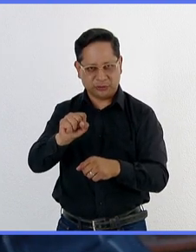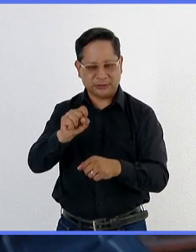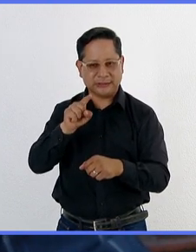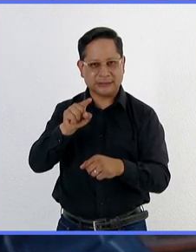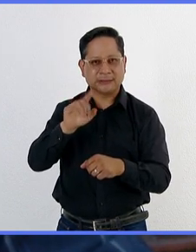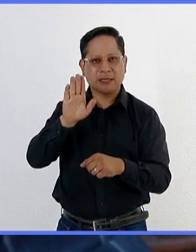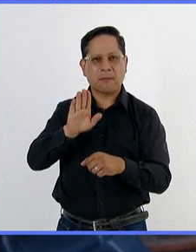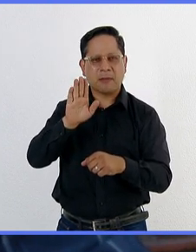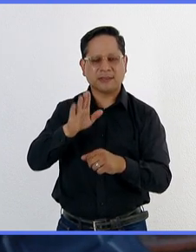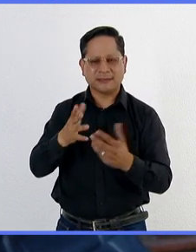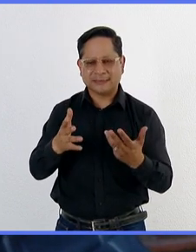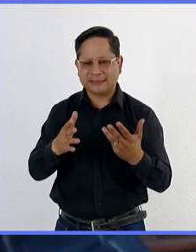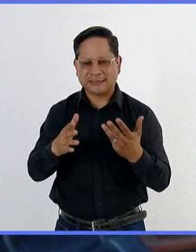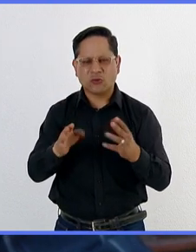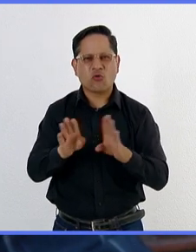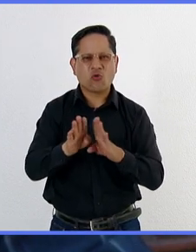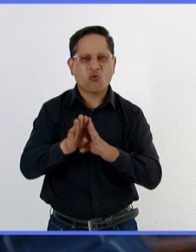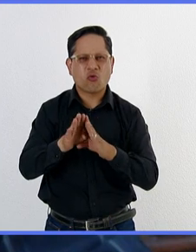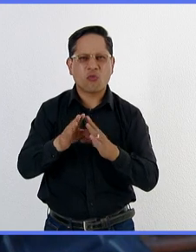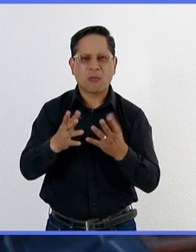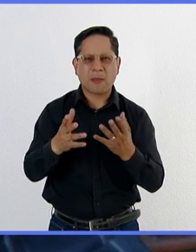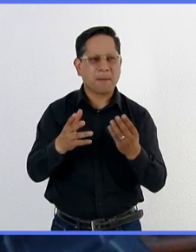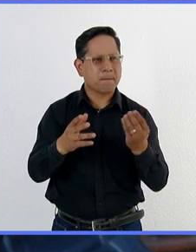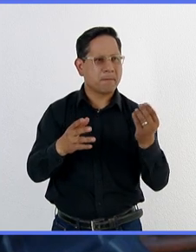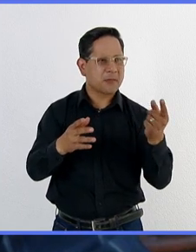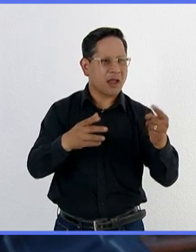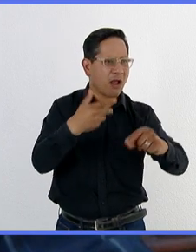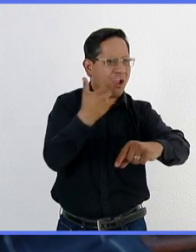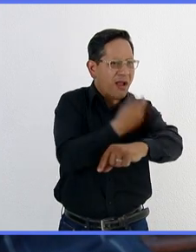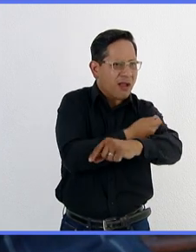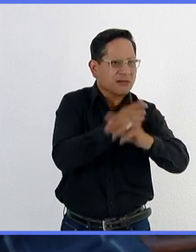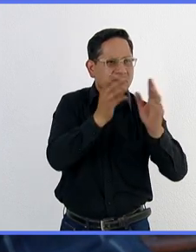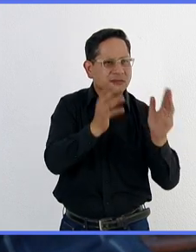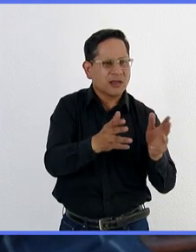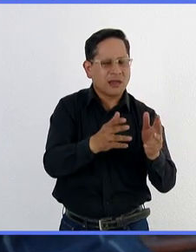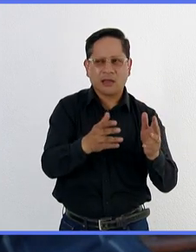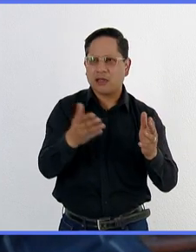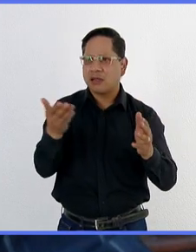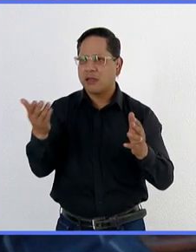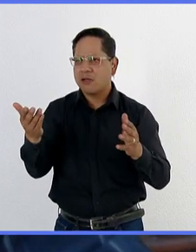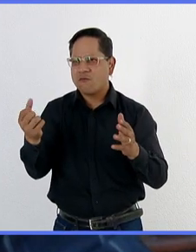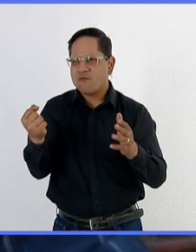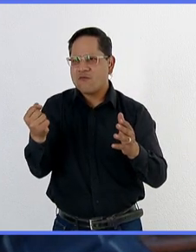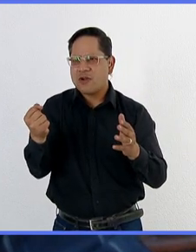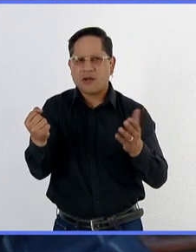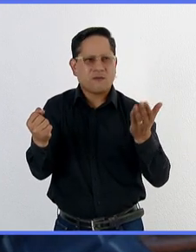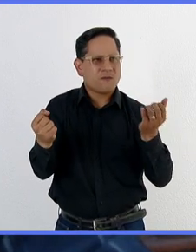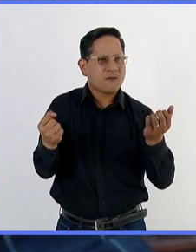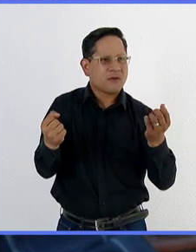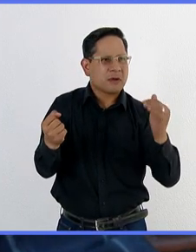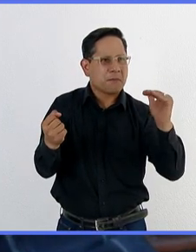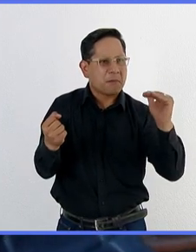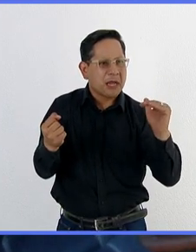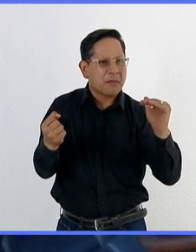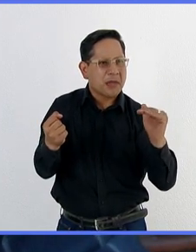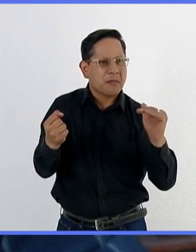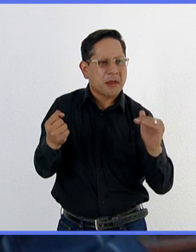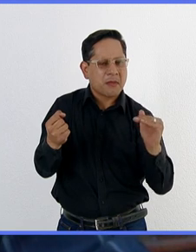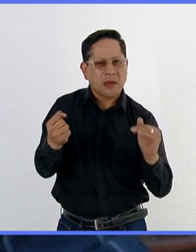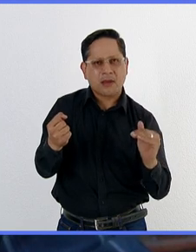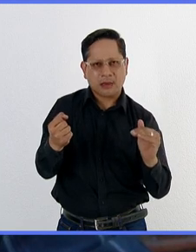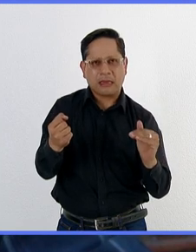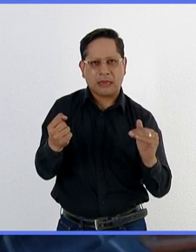punto de inflexión. Esto es, ya hay muchas personas vacunadas y la severedad de la enfermedad se ve cada vez menor.